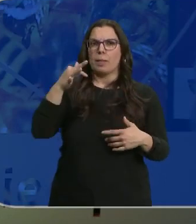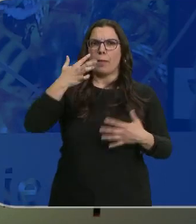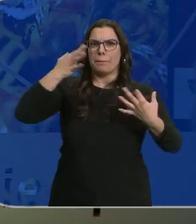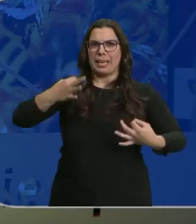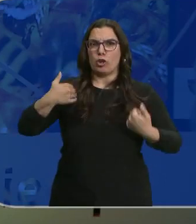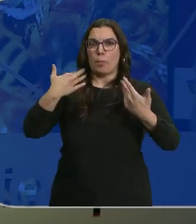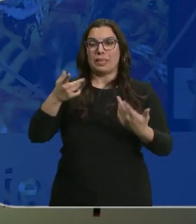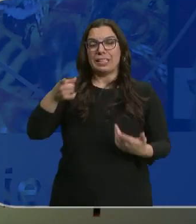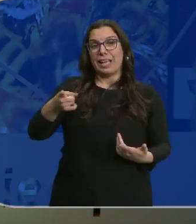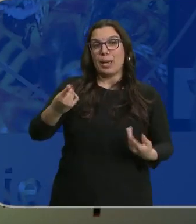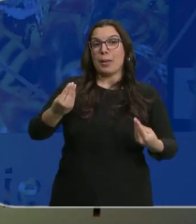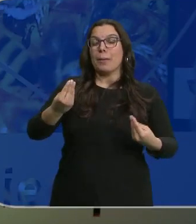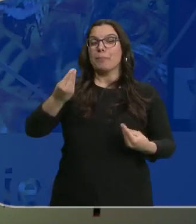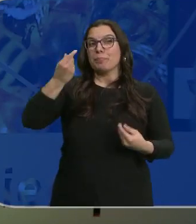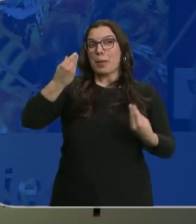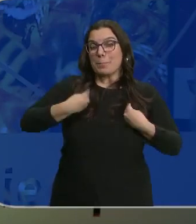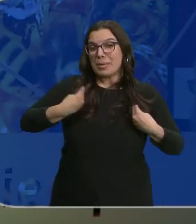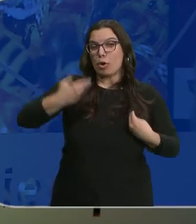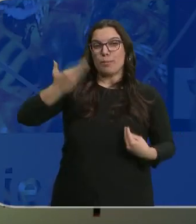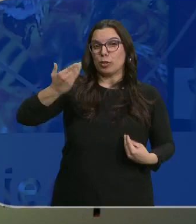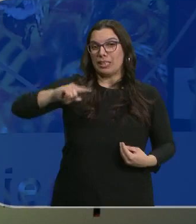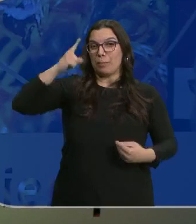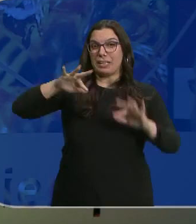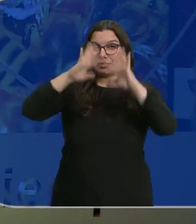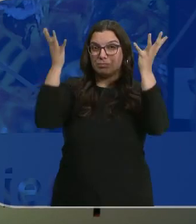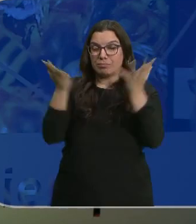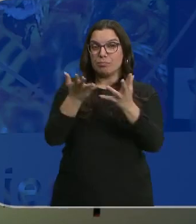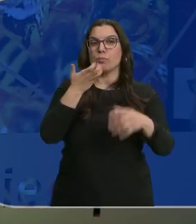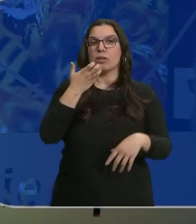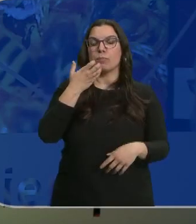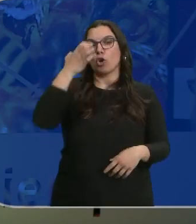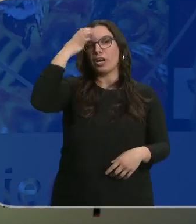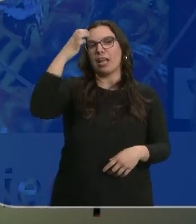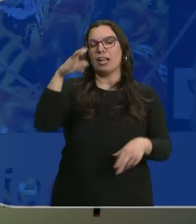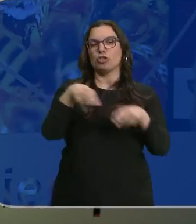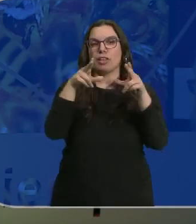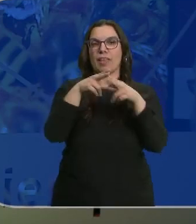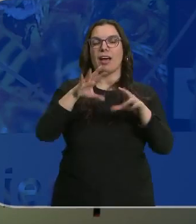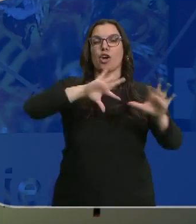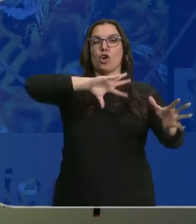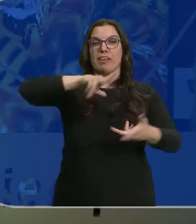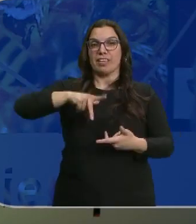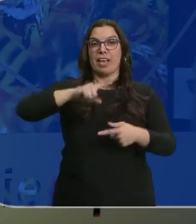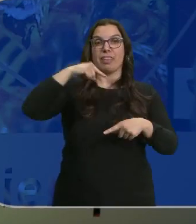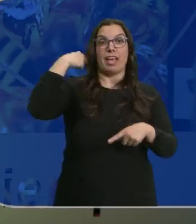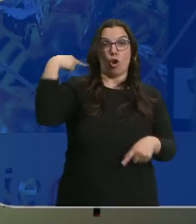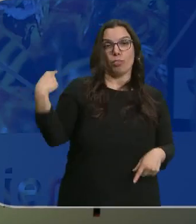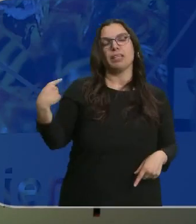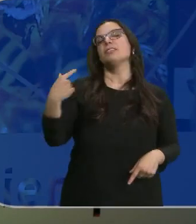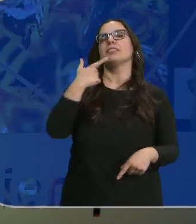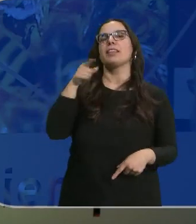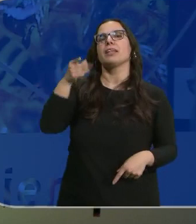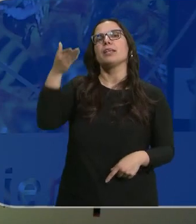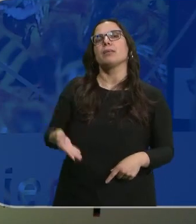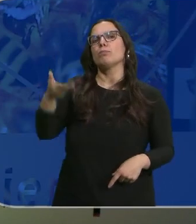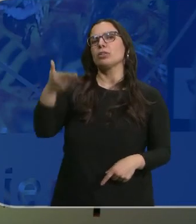amenazadas, declaradas como el ser vivo más importante del planeta por organismos como la Real Sociedad de Geografía de Londres, son imprescindibles para